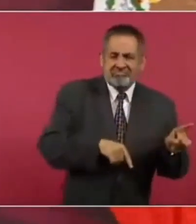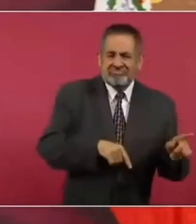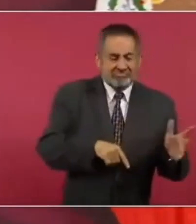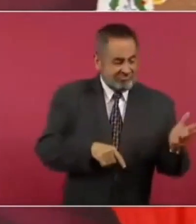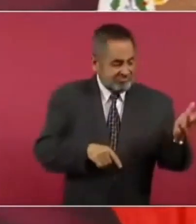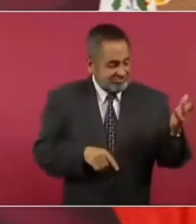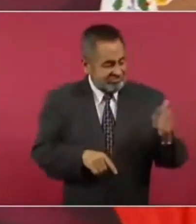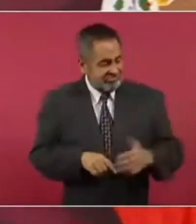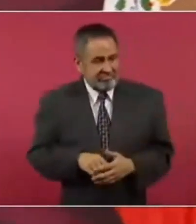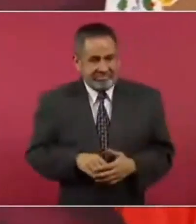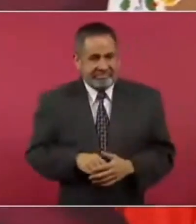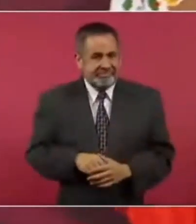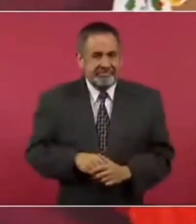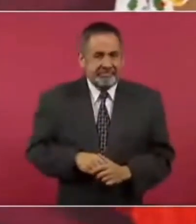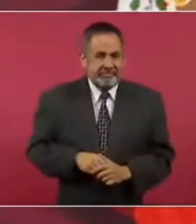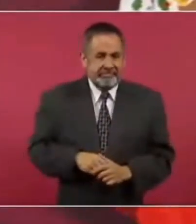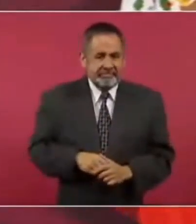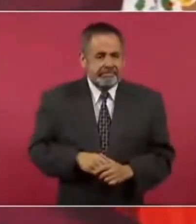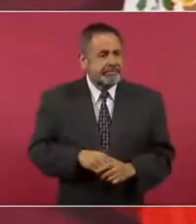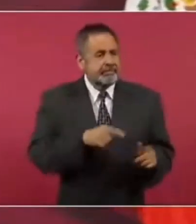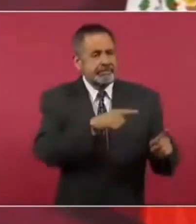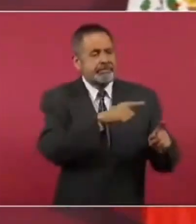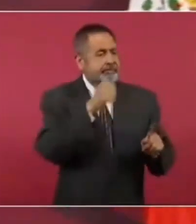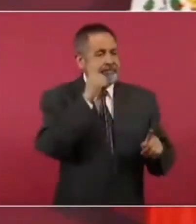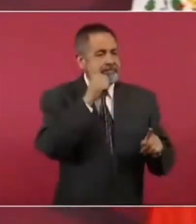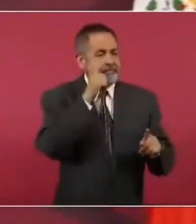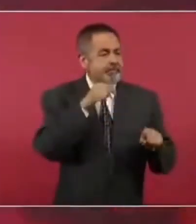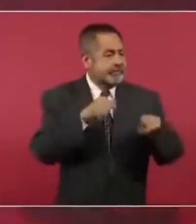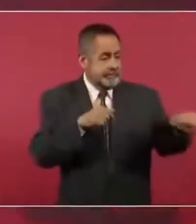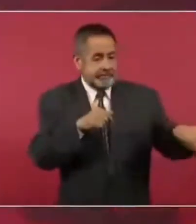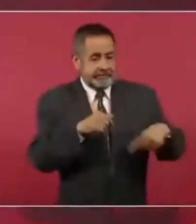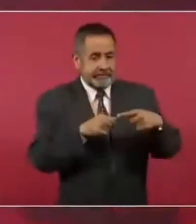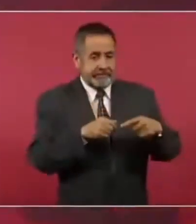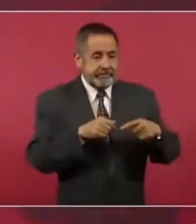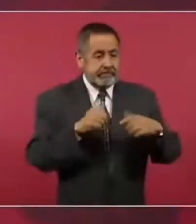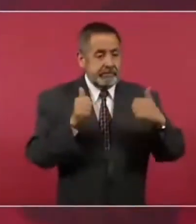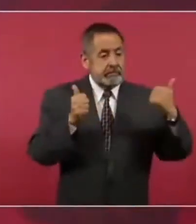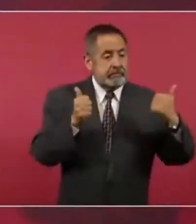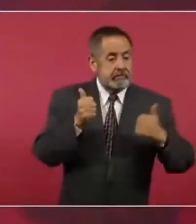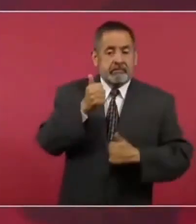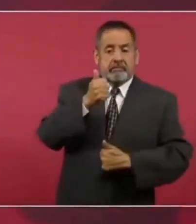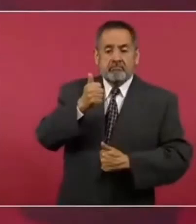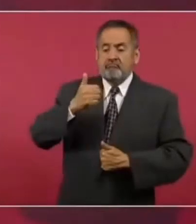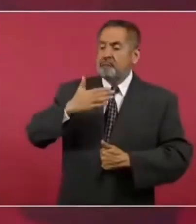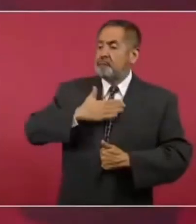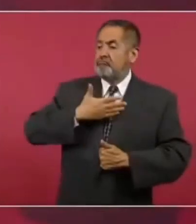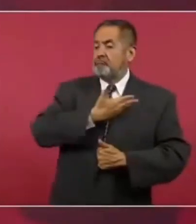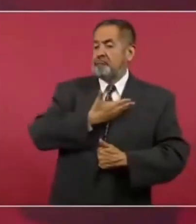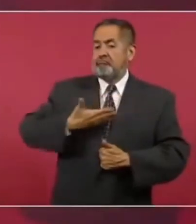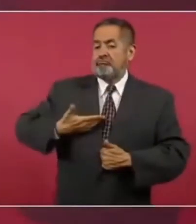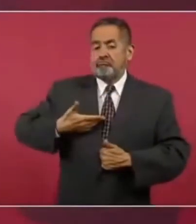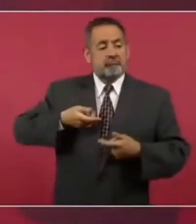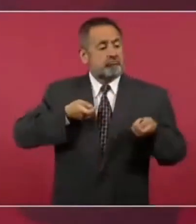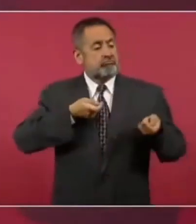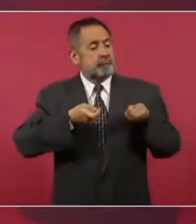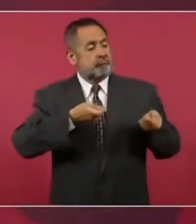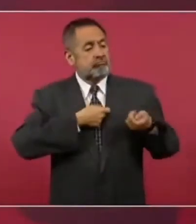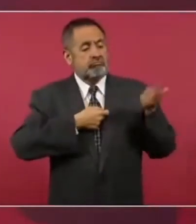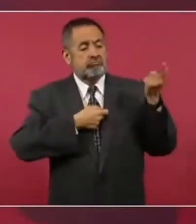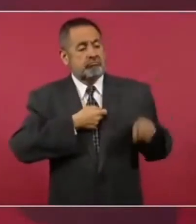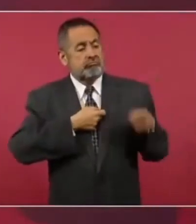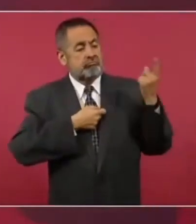siempre fue un apéndice el Poder Judicial del Ejecutivo